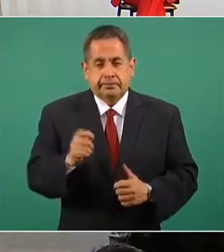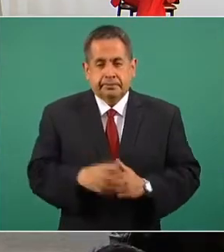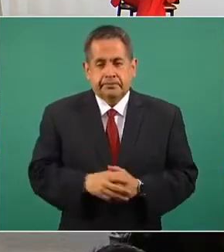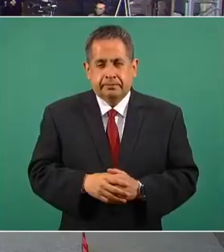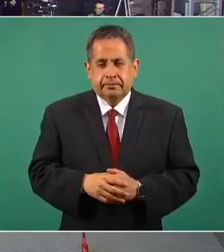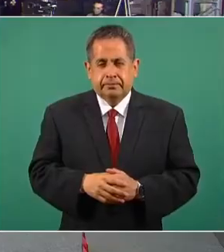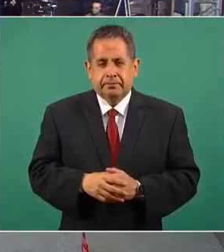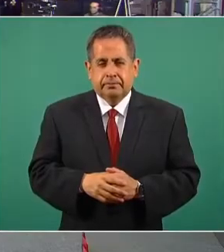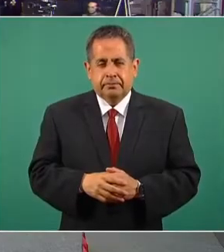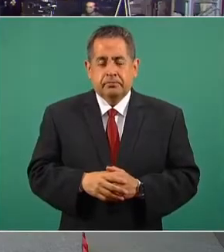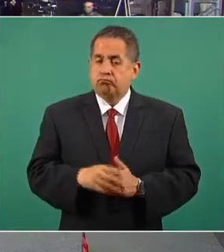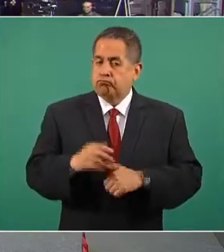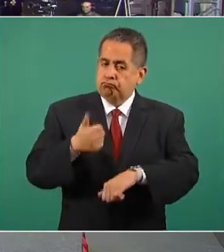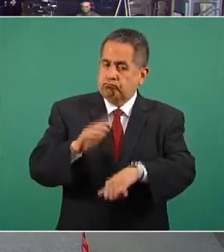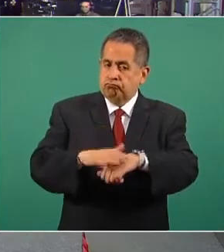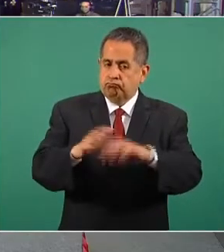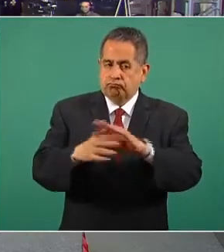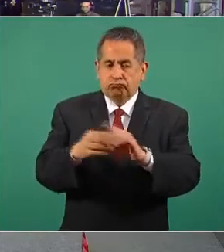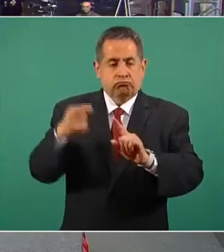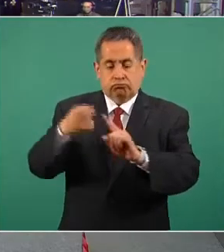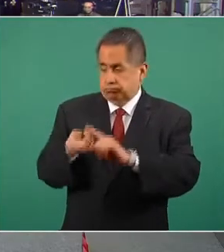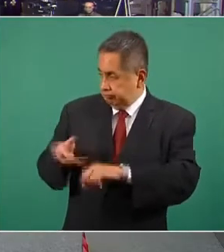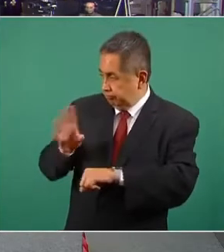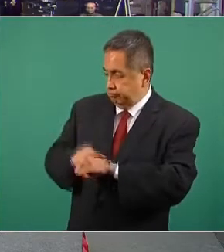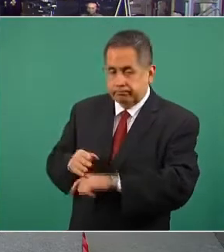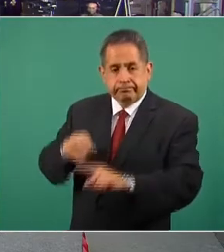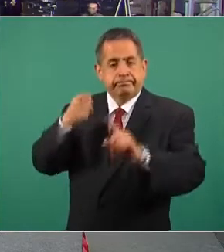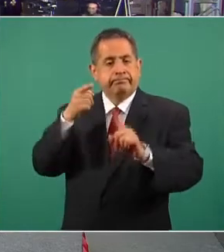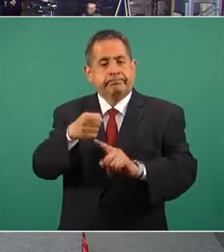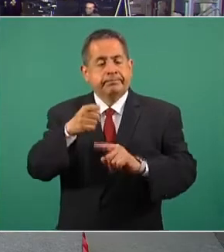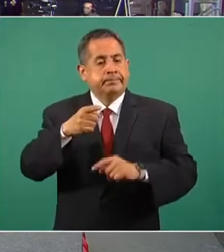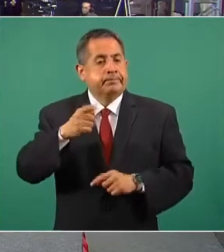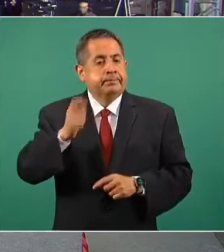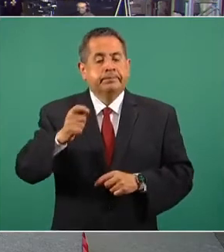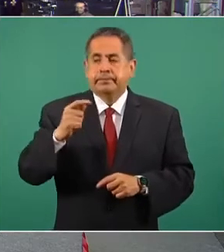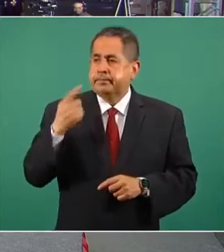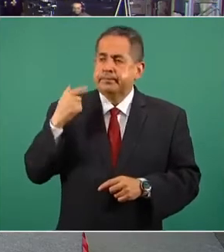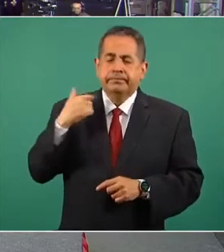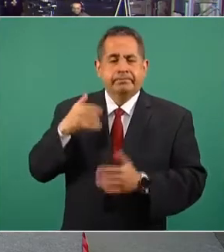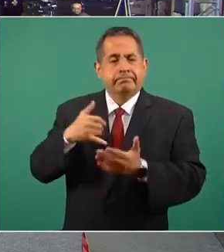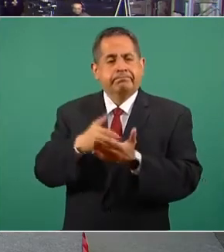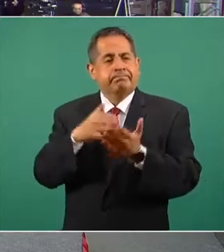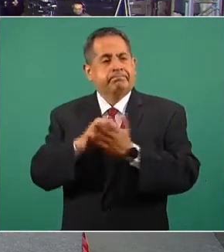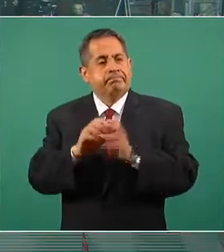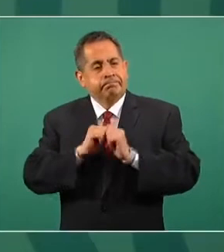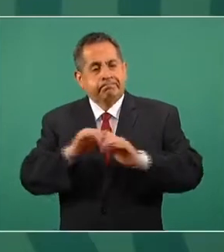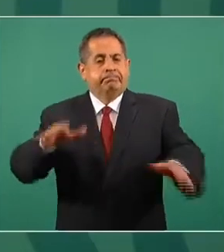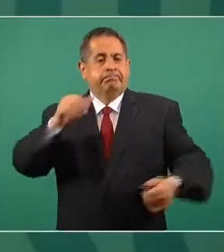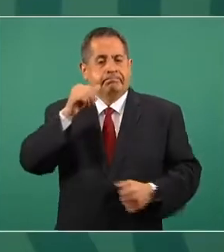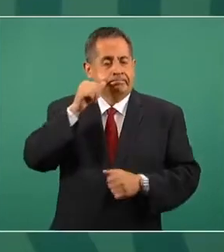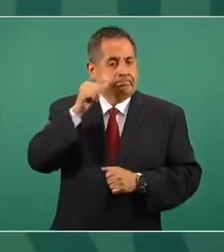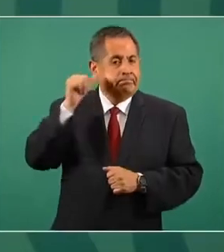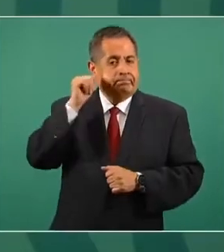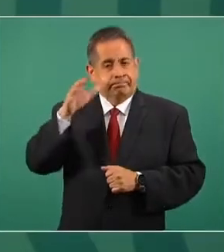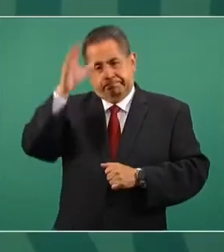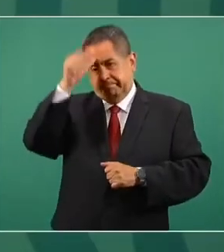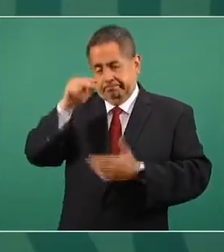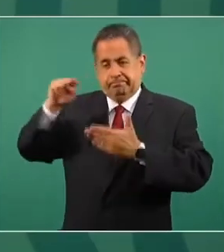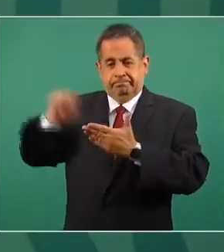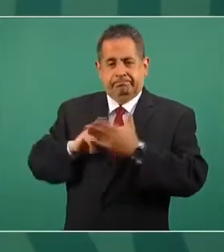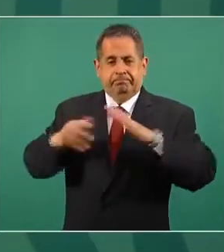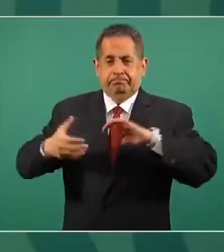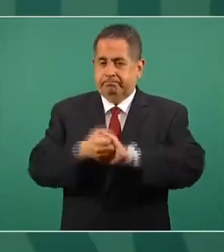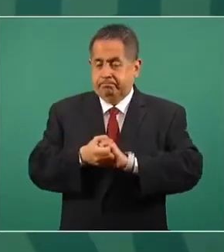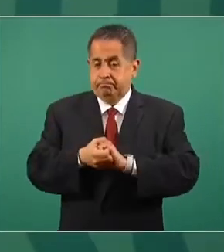si quisiéramos señalar un punto, si me permiten, sobre un acuerdo que se publicó el día de ayer, que es de la